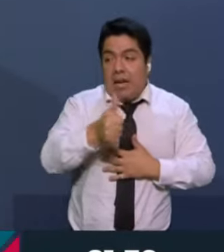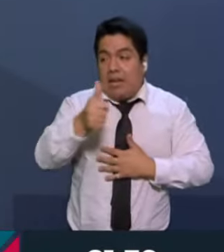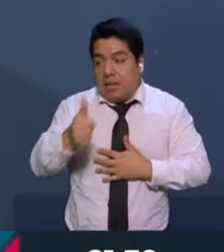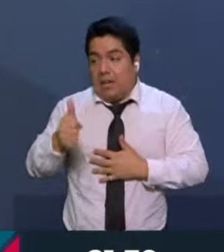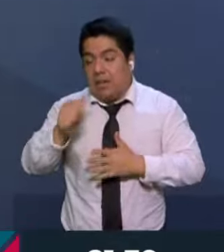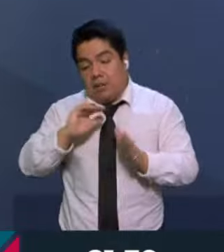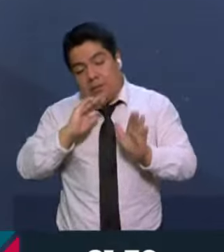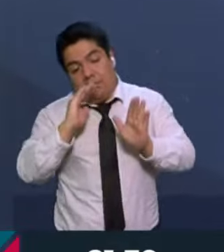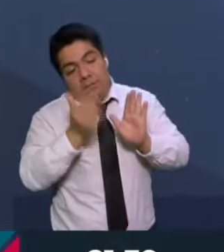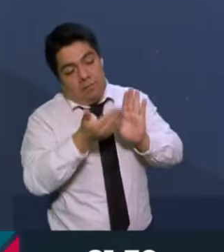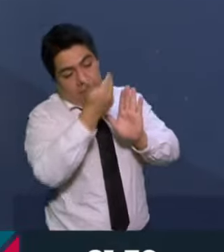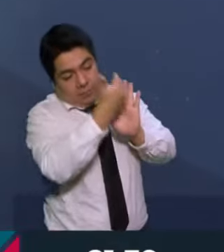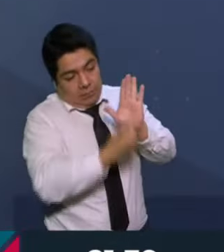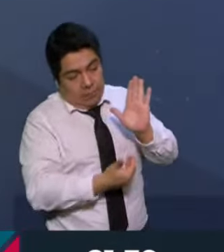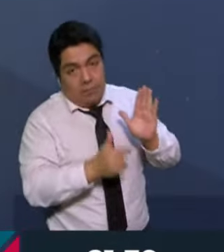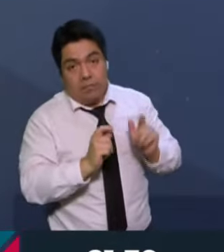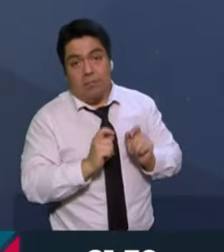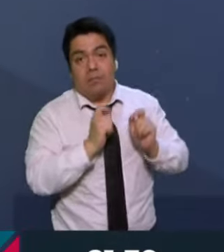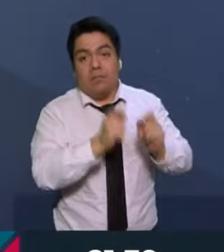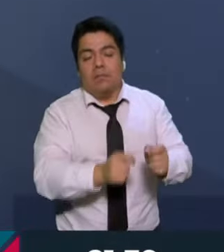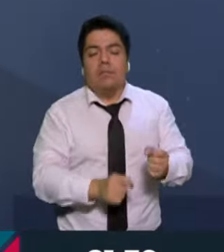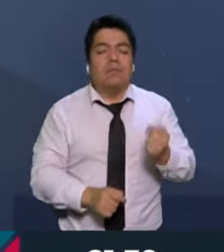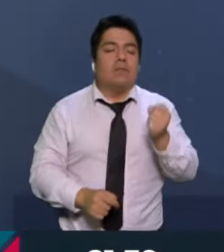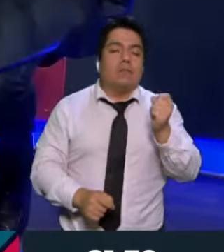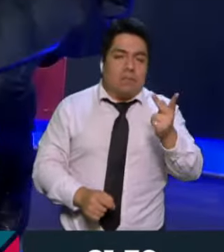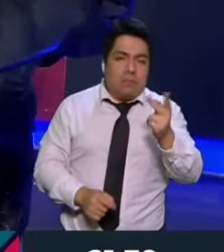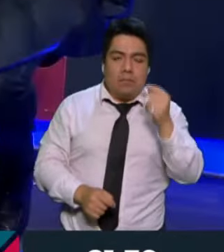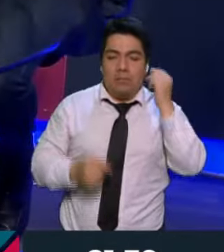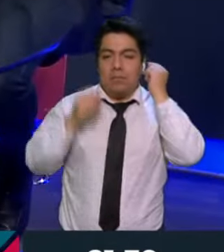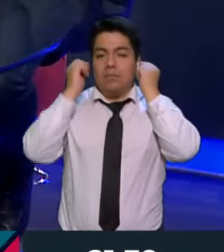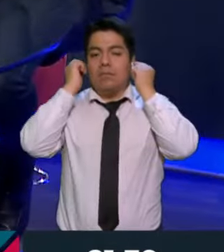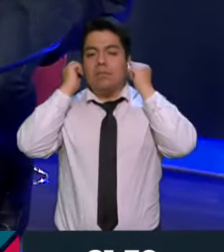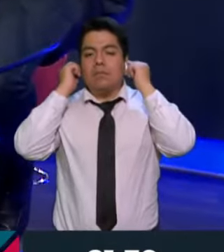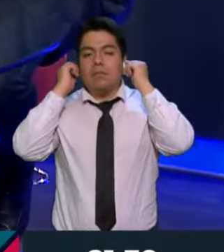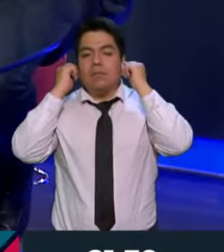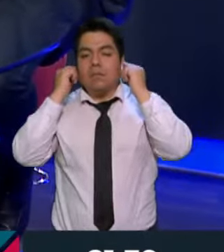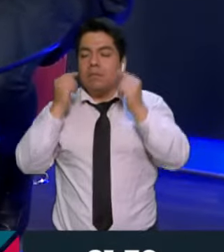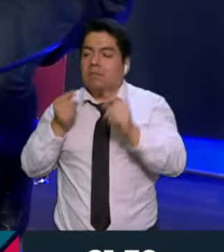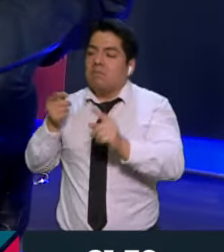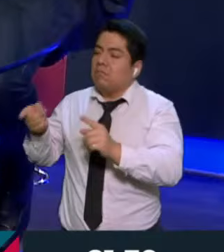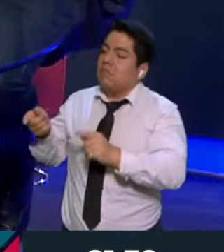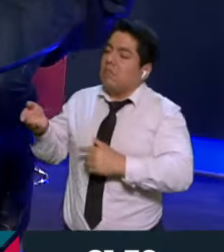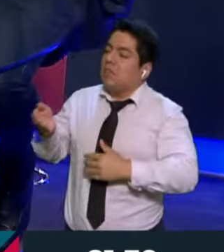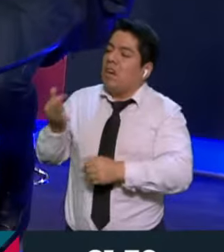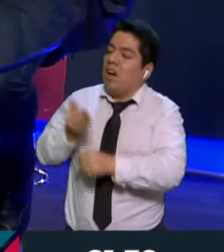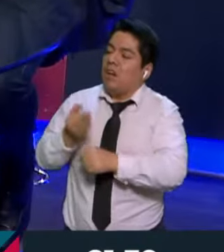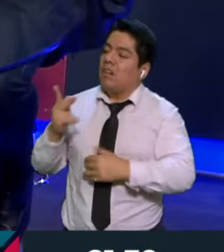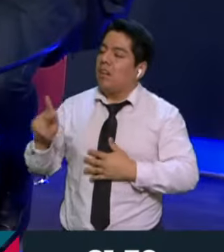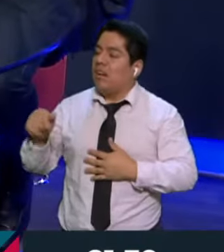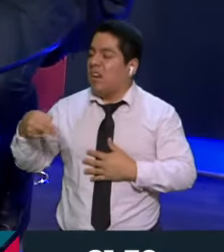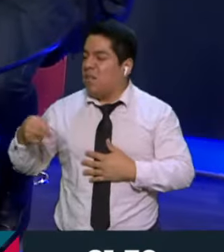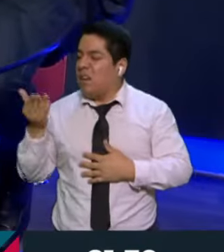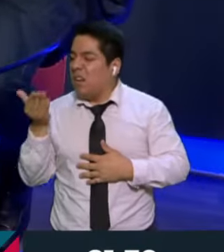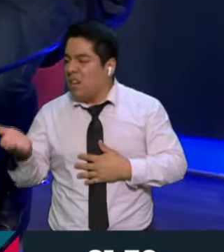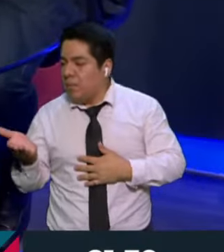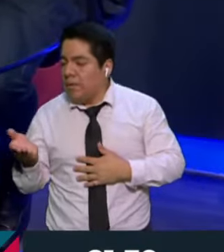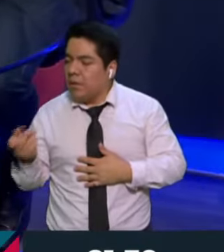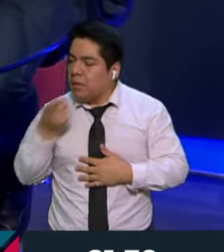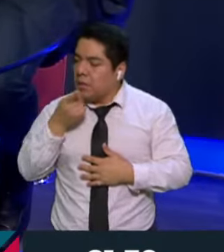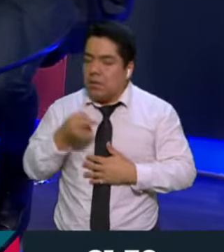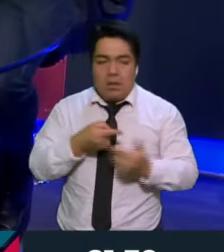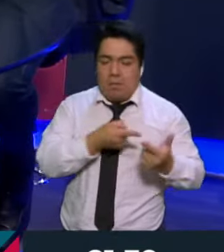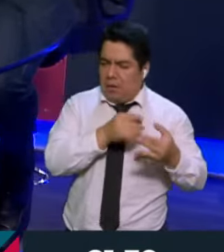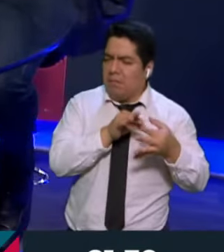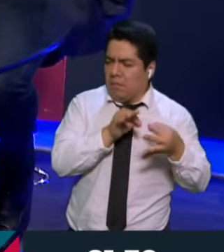al reverso, cada uno va separado en la asignación. Ok. Entonces, específicamente, ¿qué es lo que pide hoy la oposición? Ahorita nos explicaba Hamlet